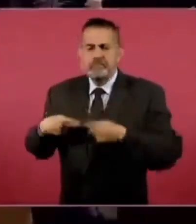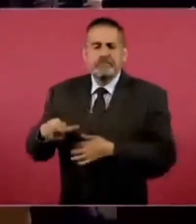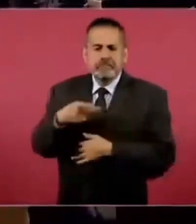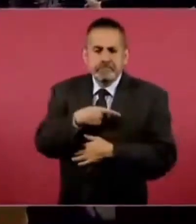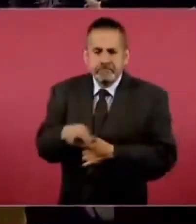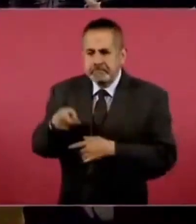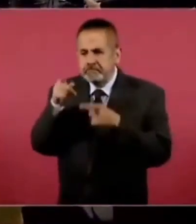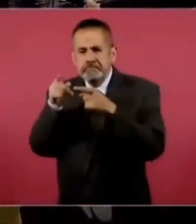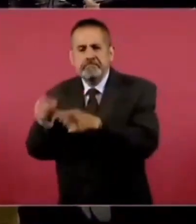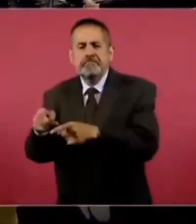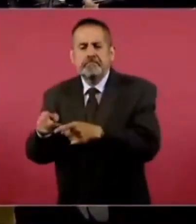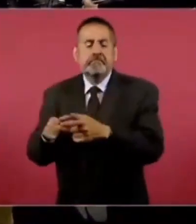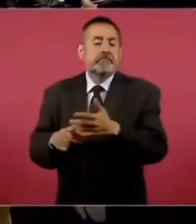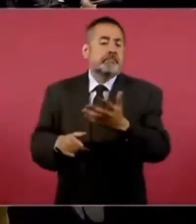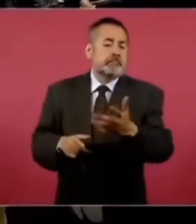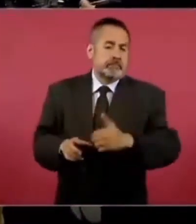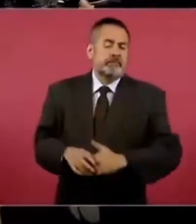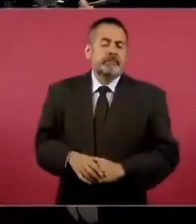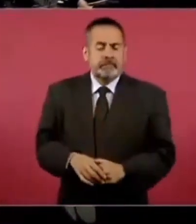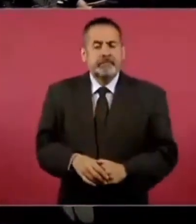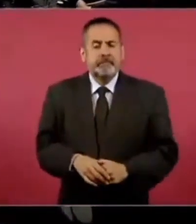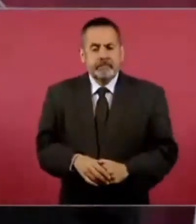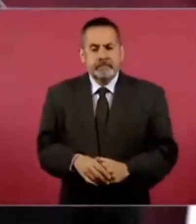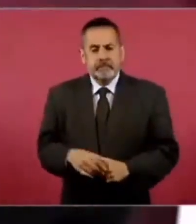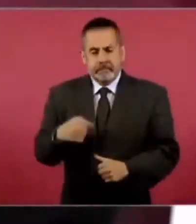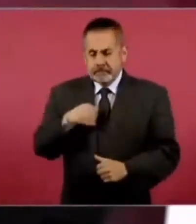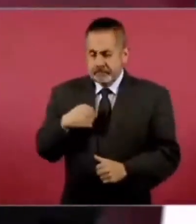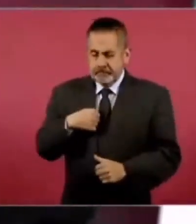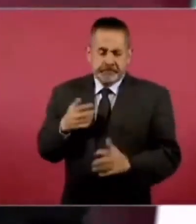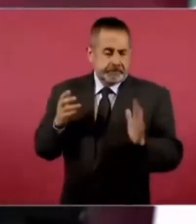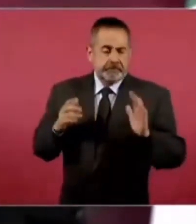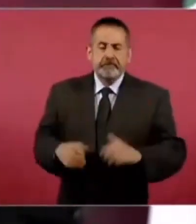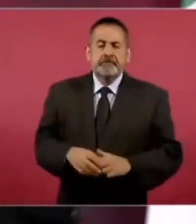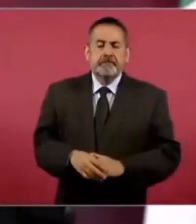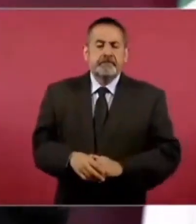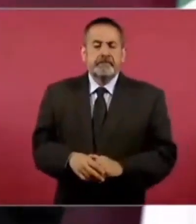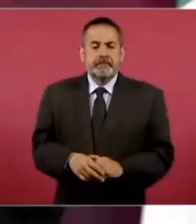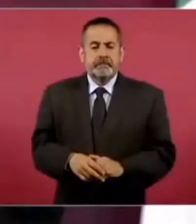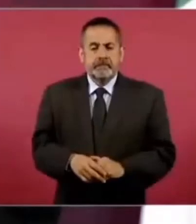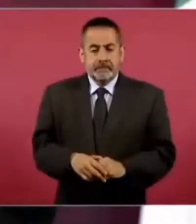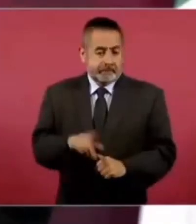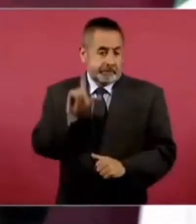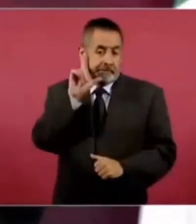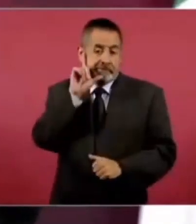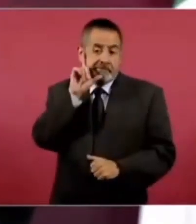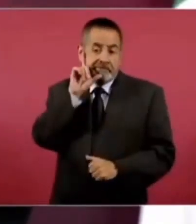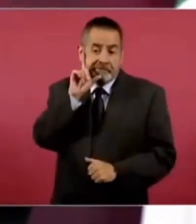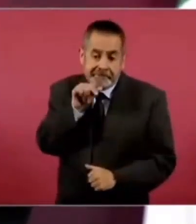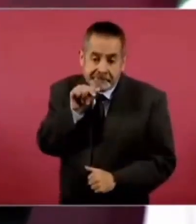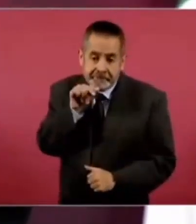Entonces, yo, a partir de mañana,